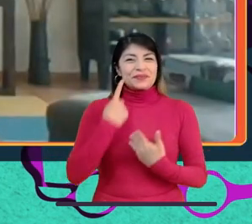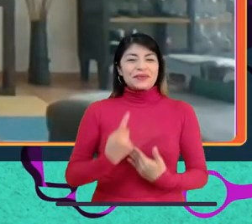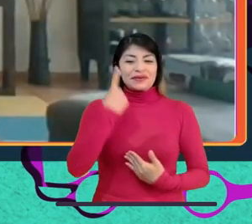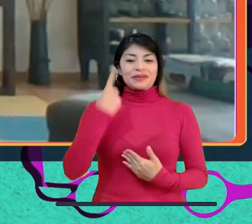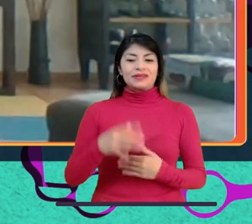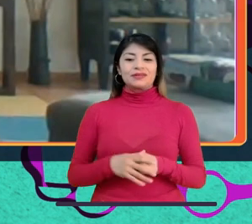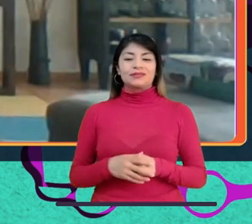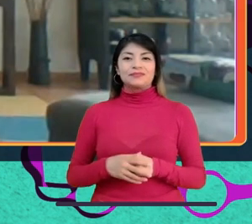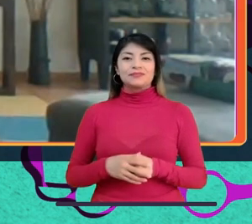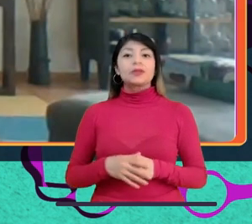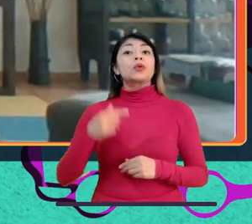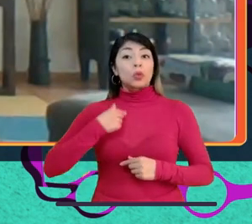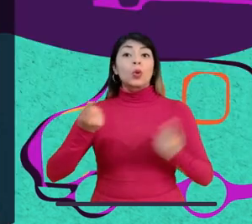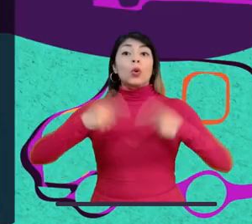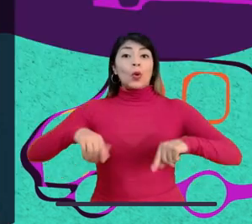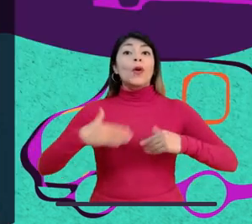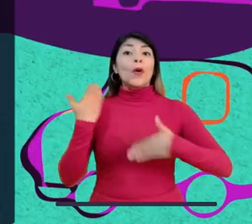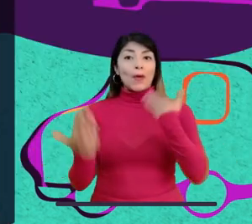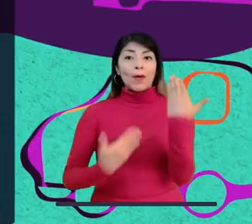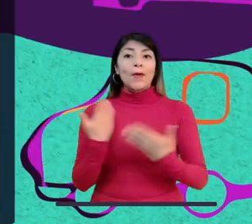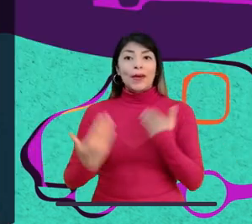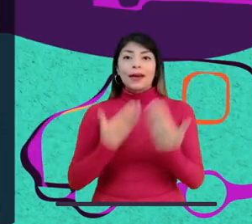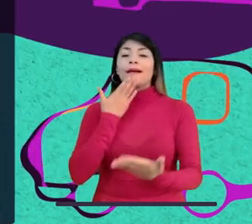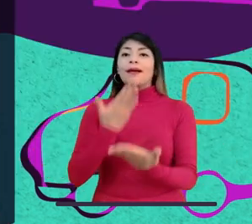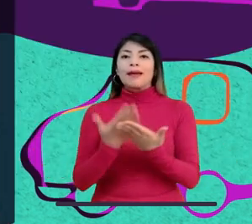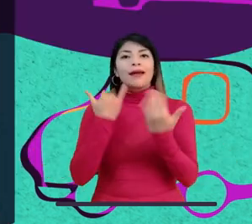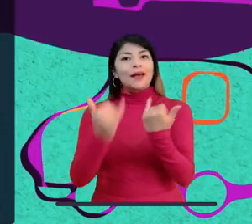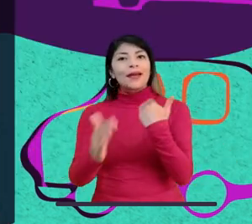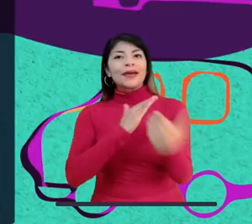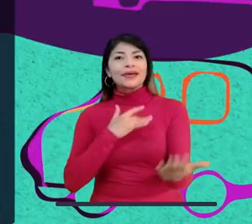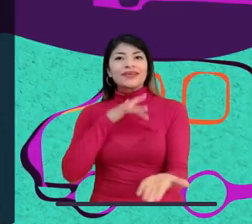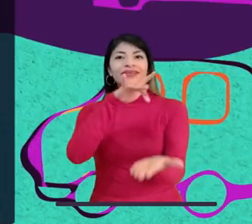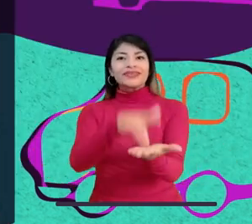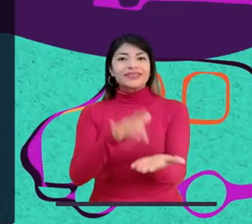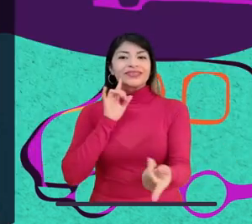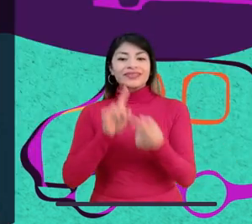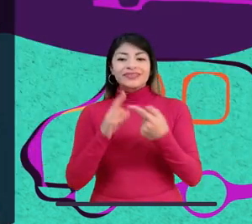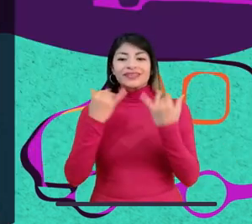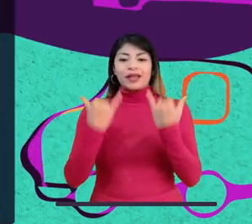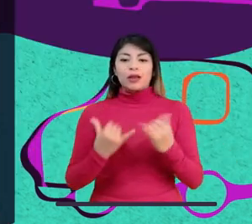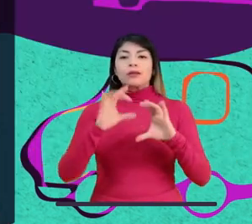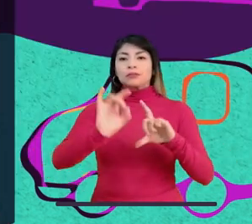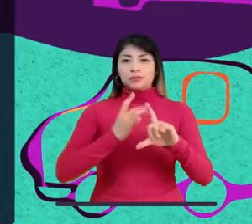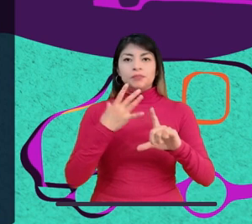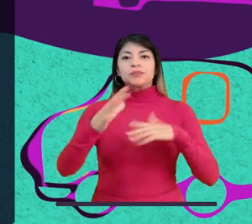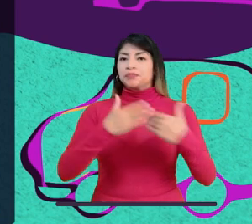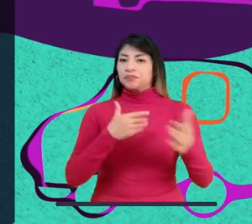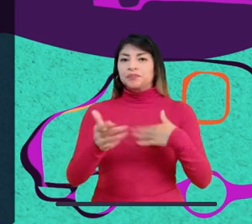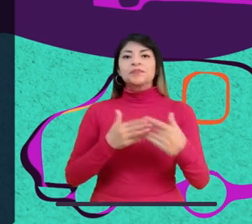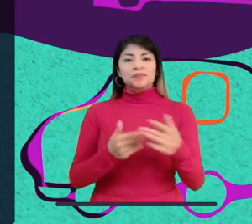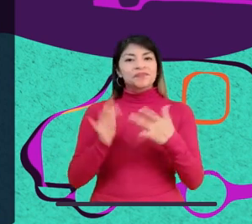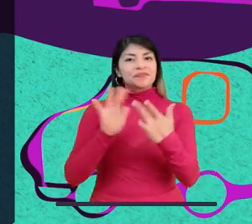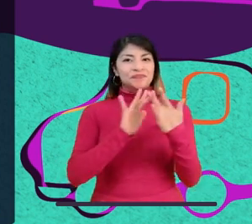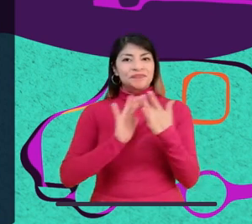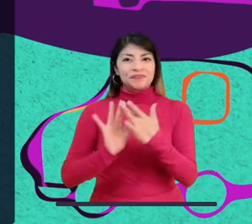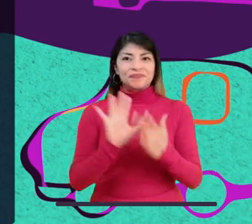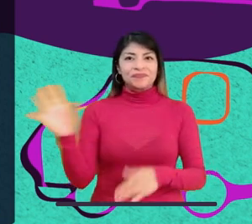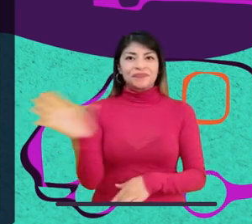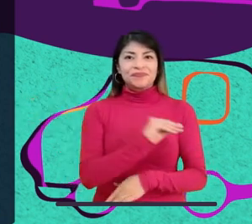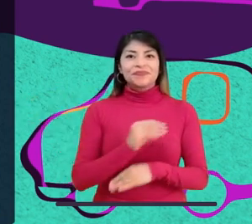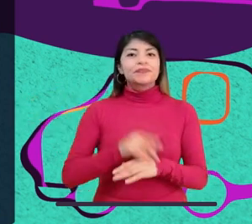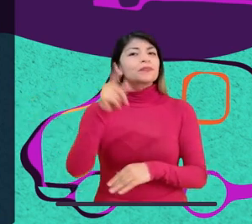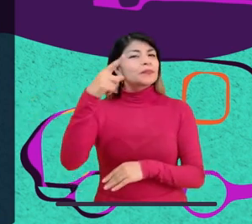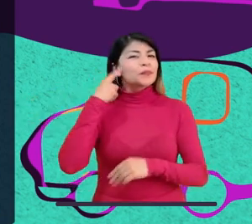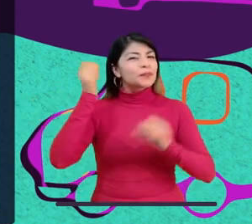y también es mi primera vez. También me siento muy contento de poder estar aquí y atravesar menos de la virtualidad con todos